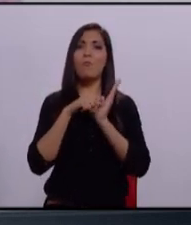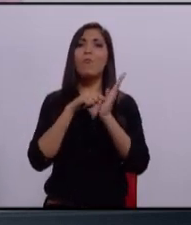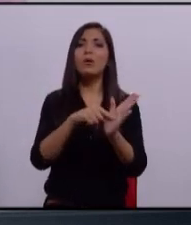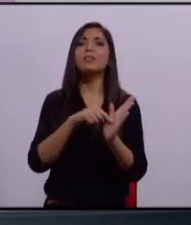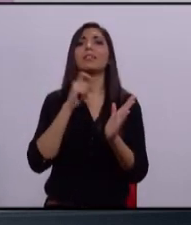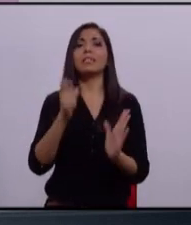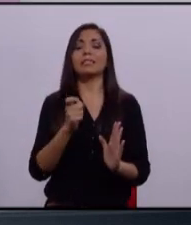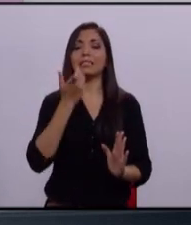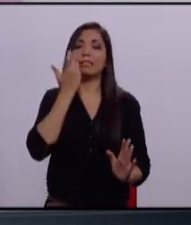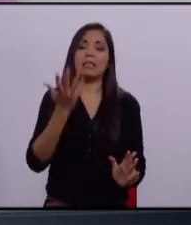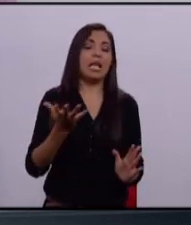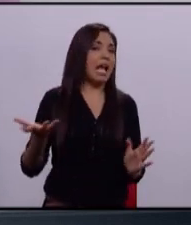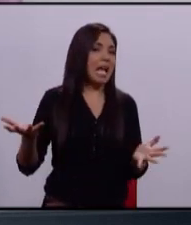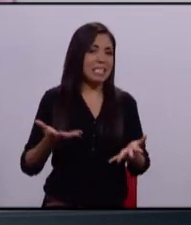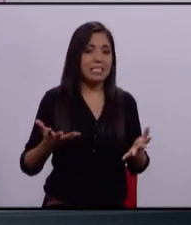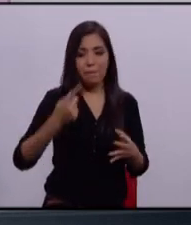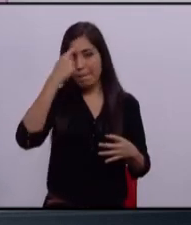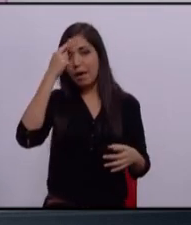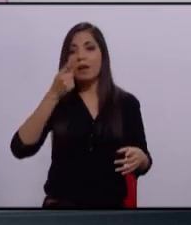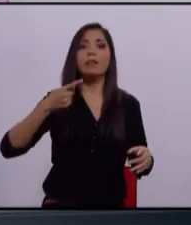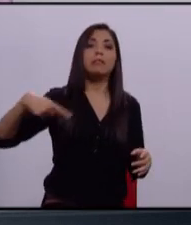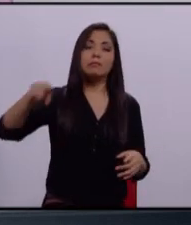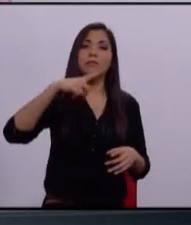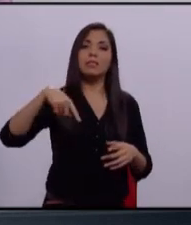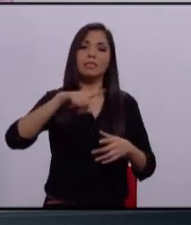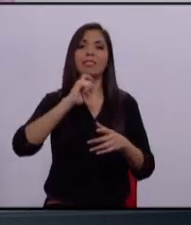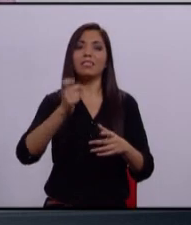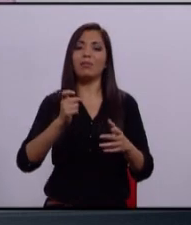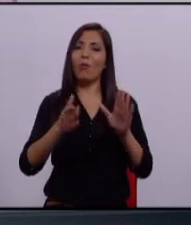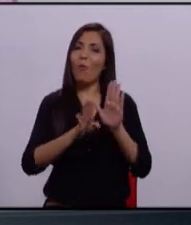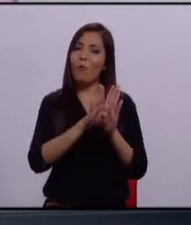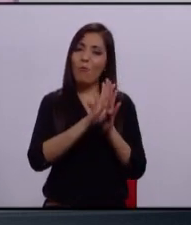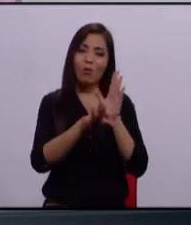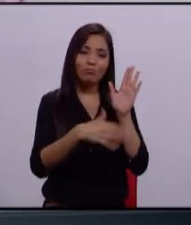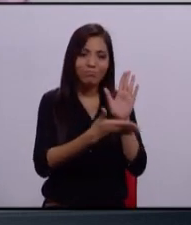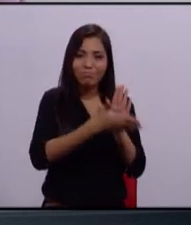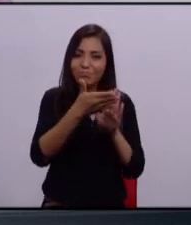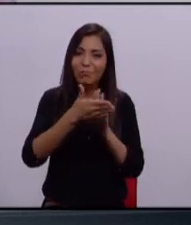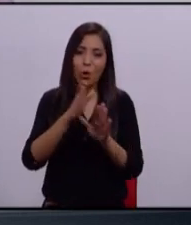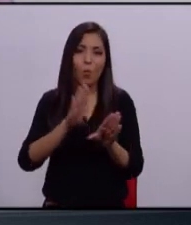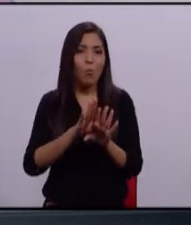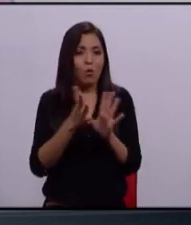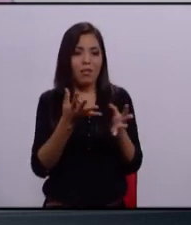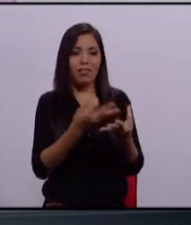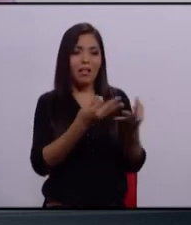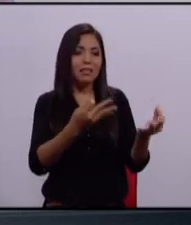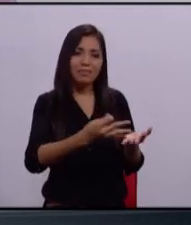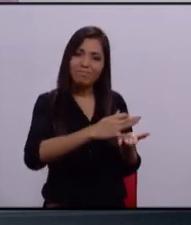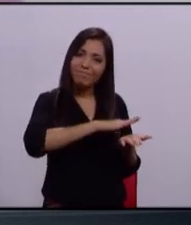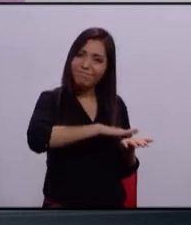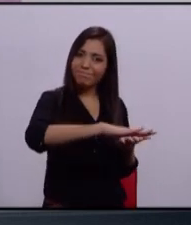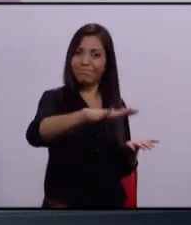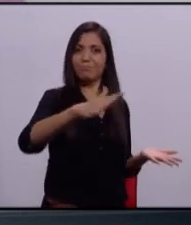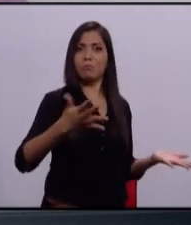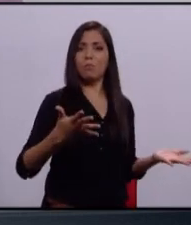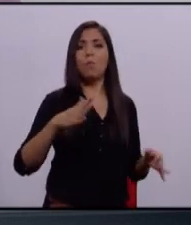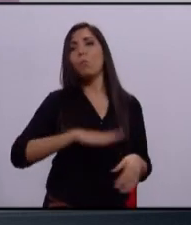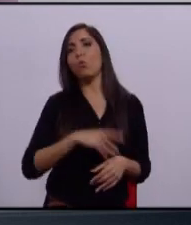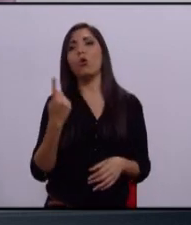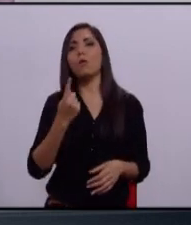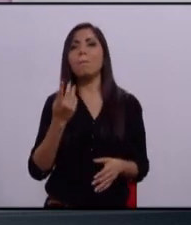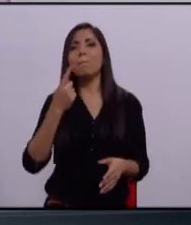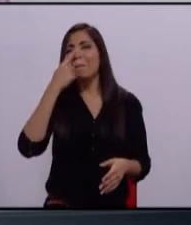el revisar todos los terrenos que tiene el ayuntamiento y mínimo emparejar los terrenos. ¿Para qué crear